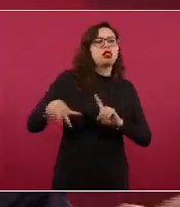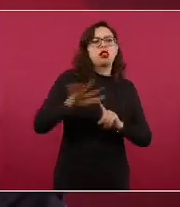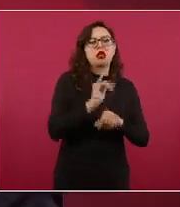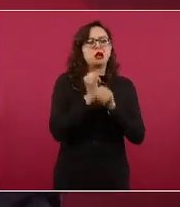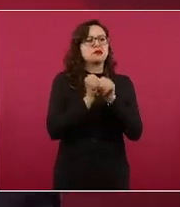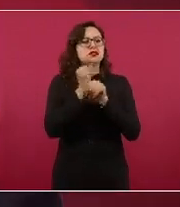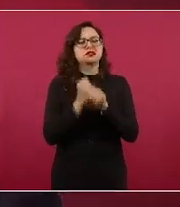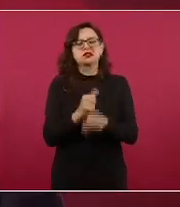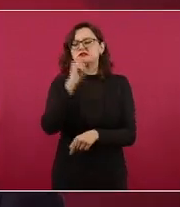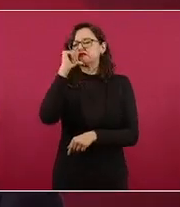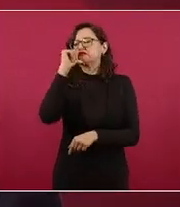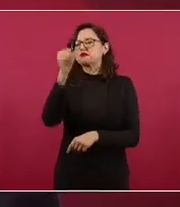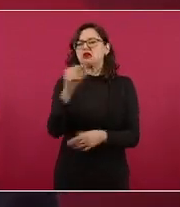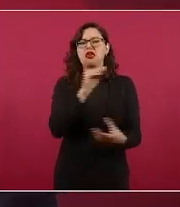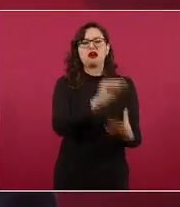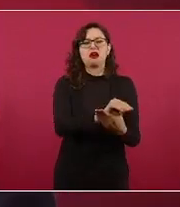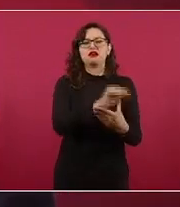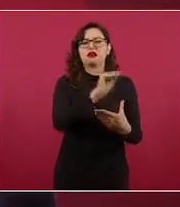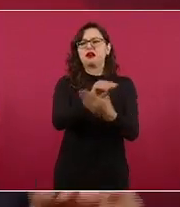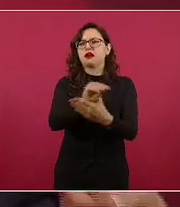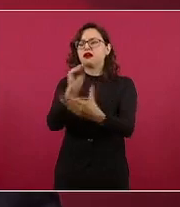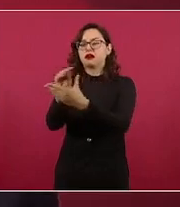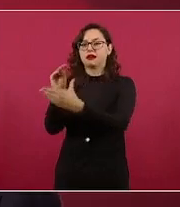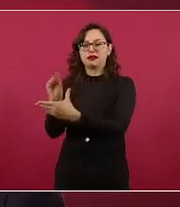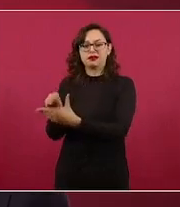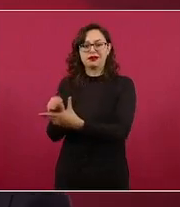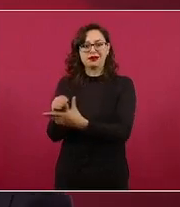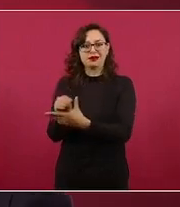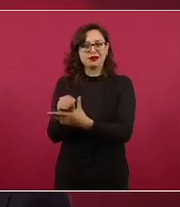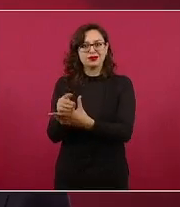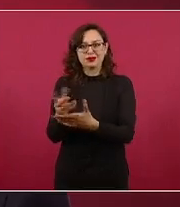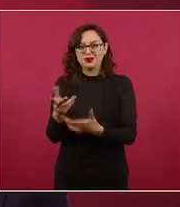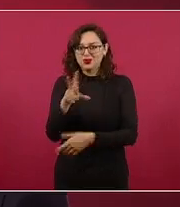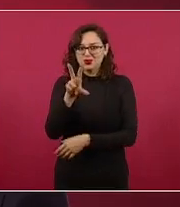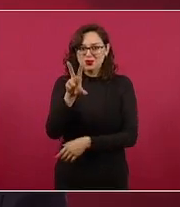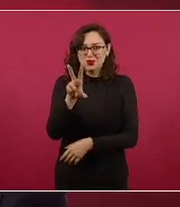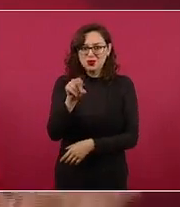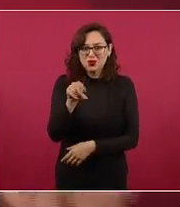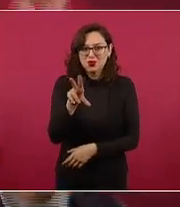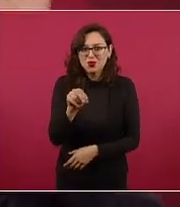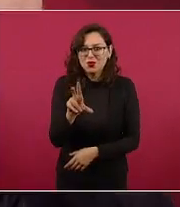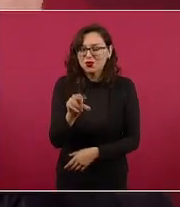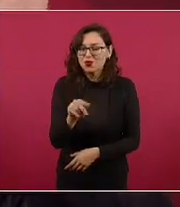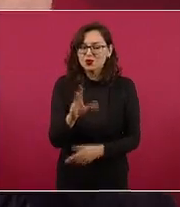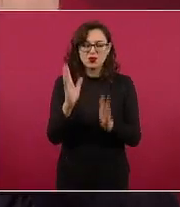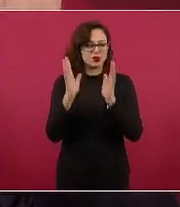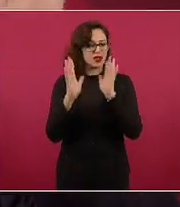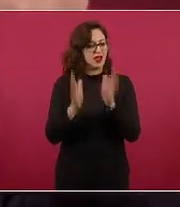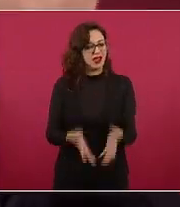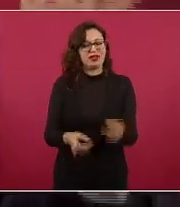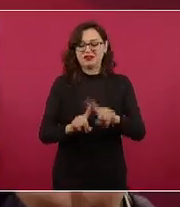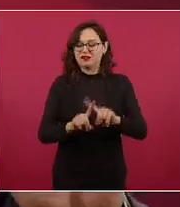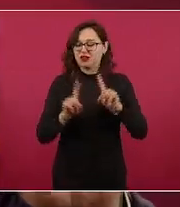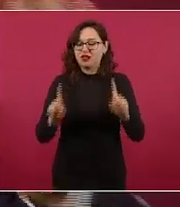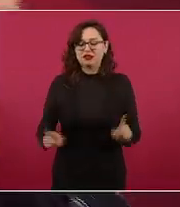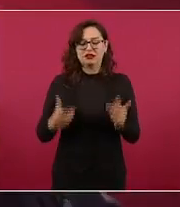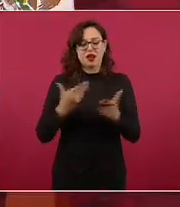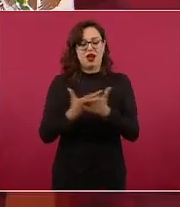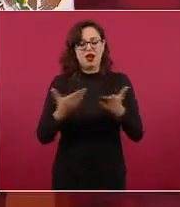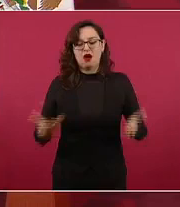naturales sobre todo el agua y sí y sin